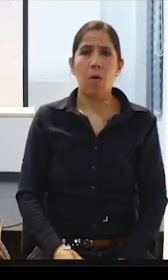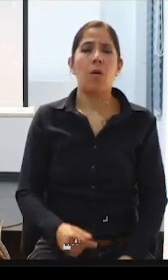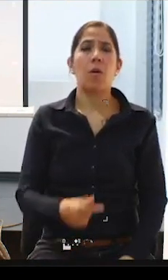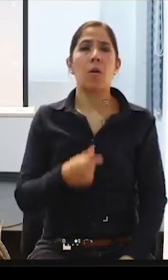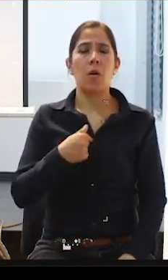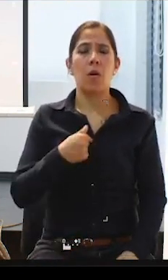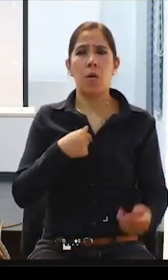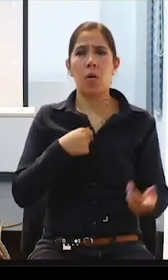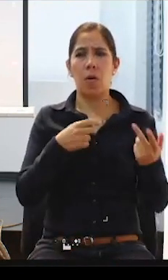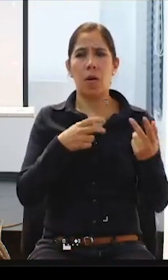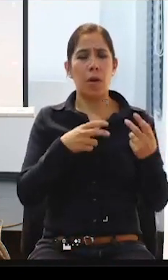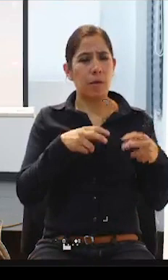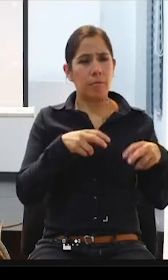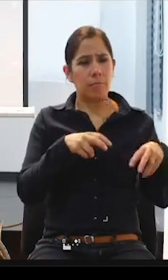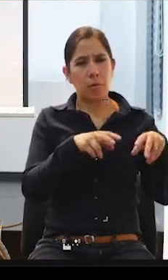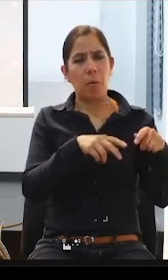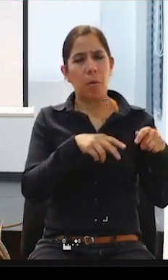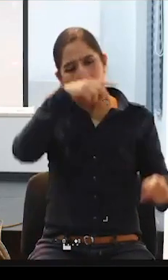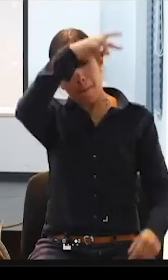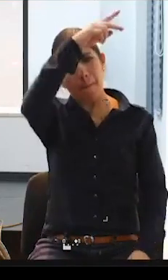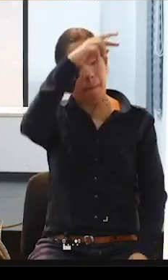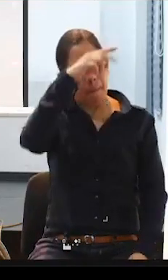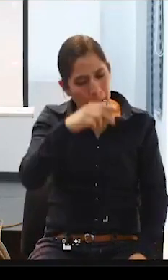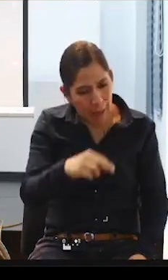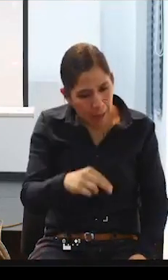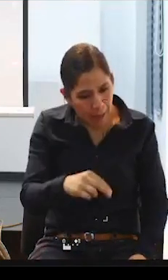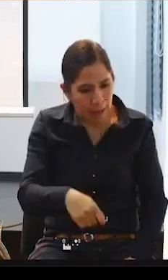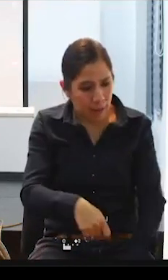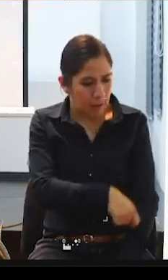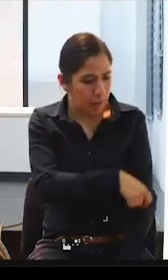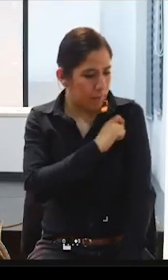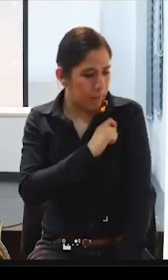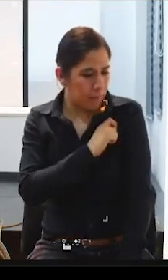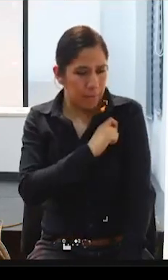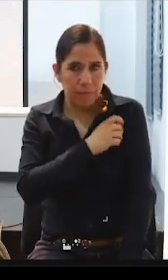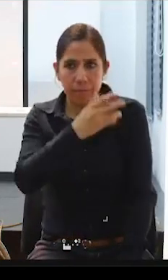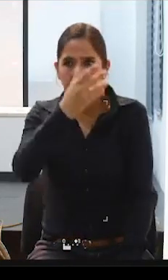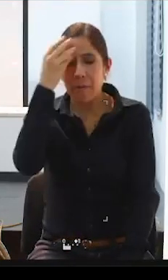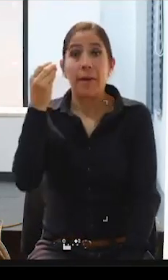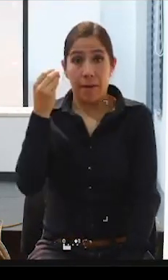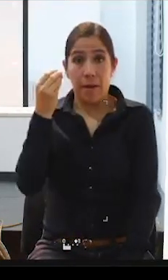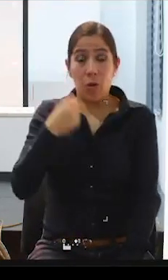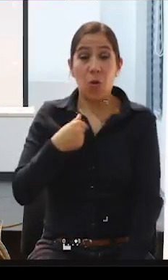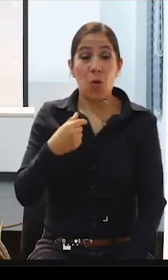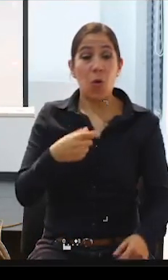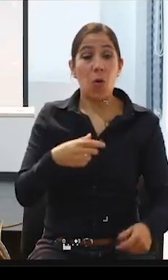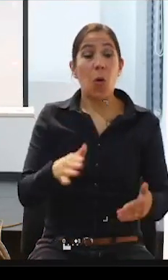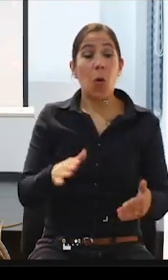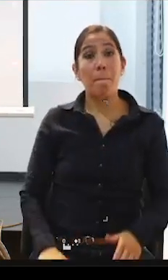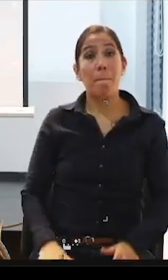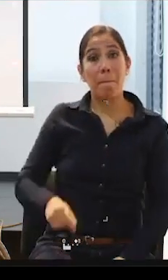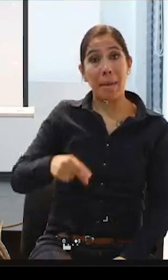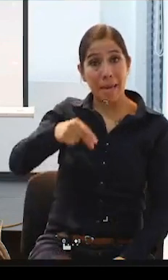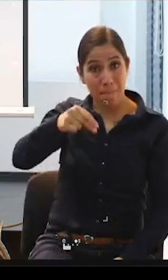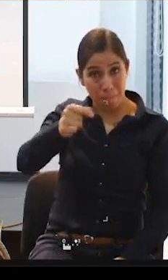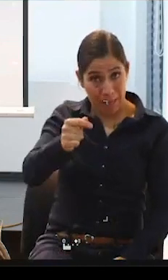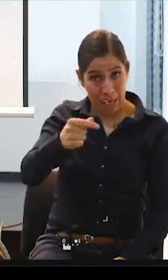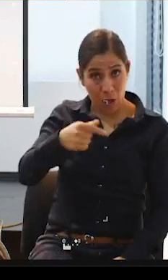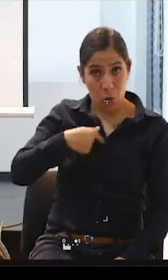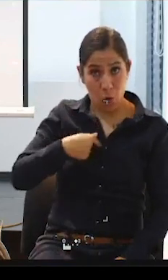bolso, entonces, ¿qué pasa? Que he bajado sin bolsitas para recoger la caca, pues he ido a un